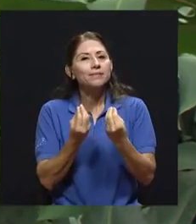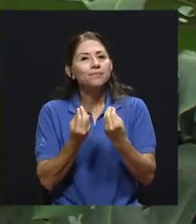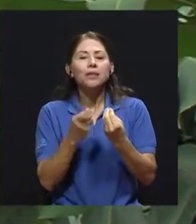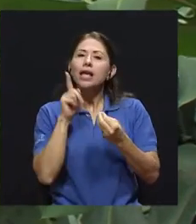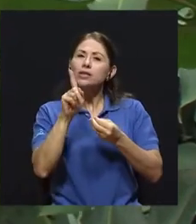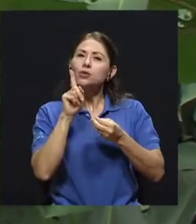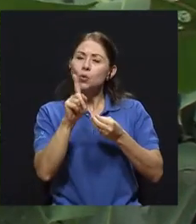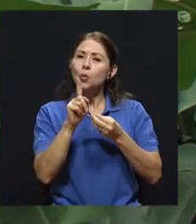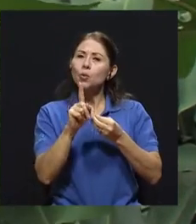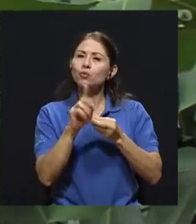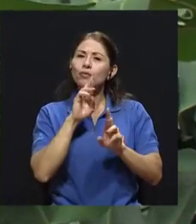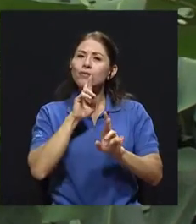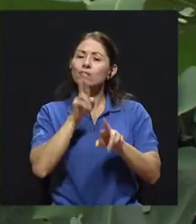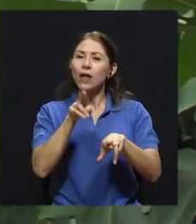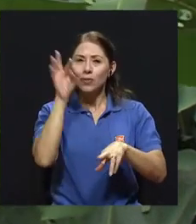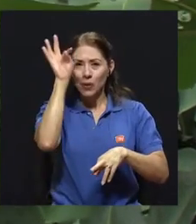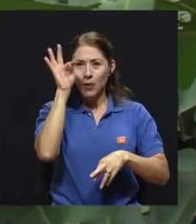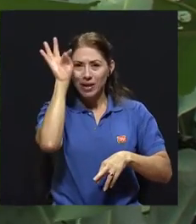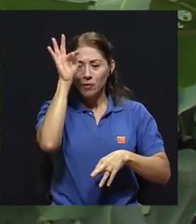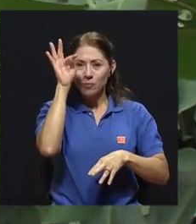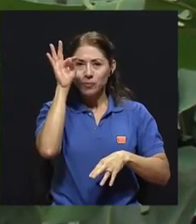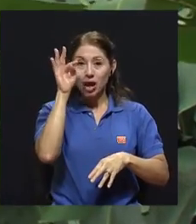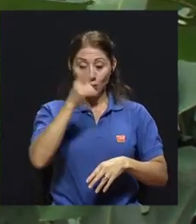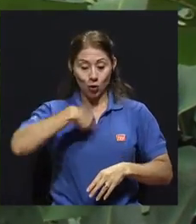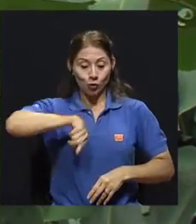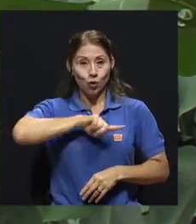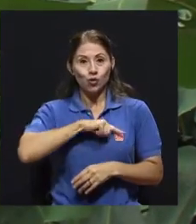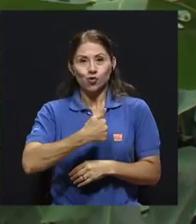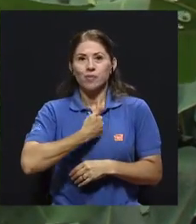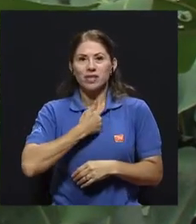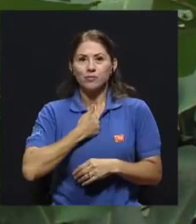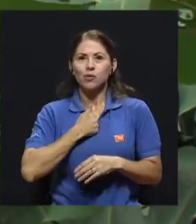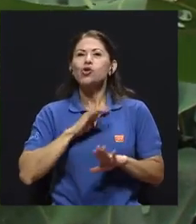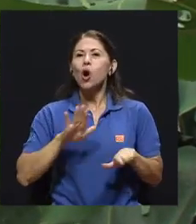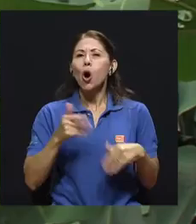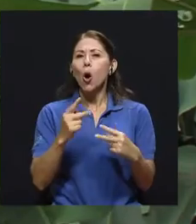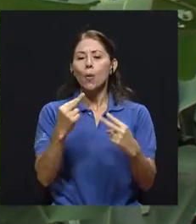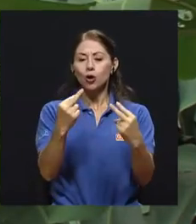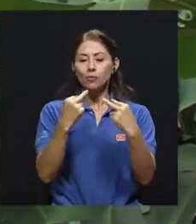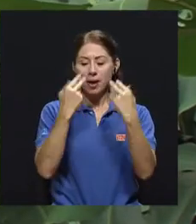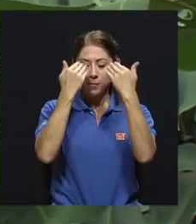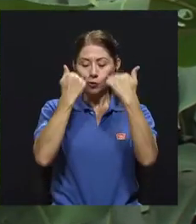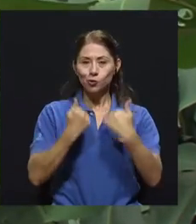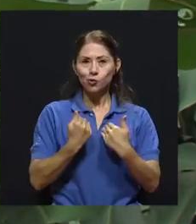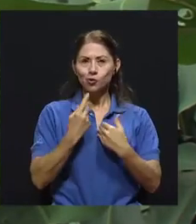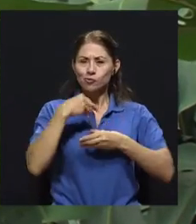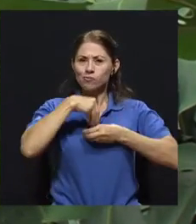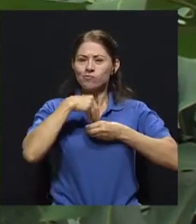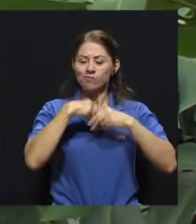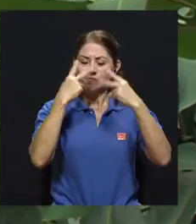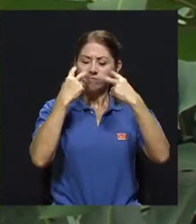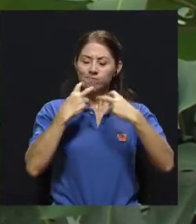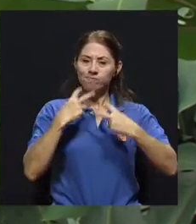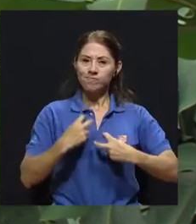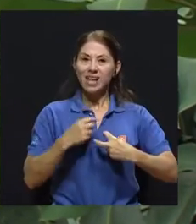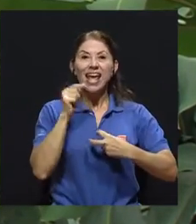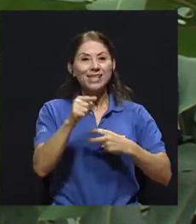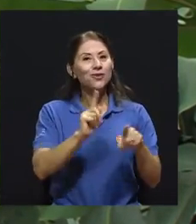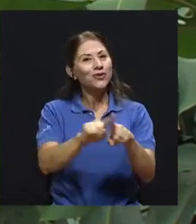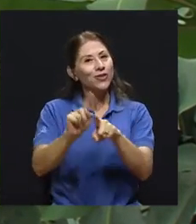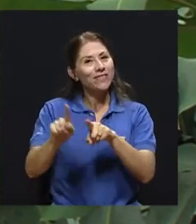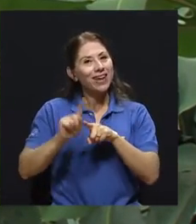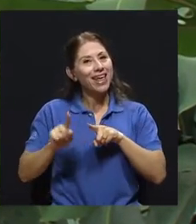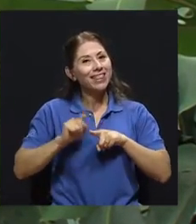constructo teórico, ¿verdad?, que da cuenta de cómo las personas nos vemos a nosotros mismas y eso se nutre de diferentes fuentes.